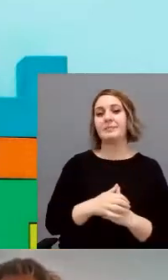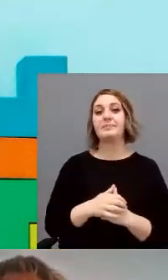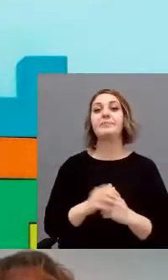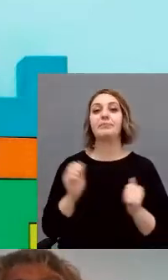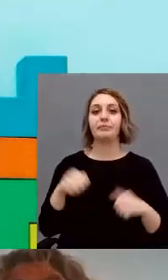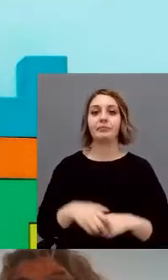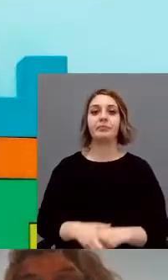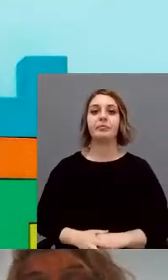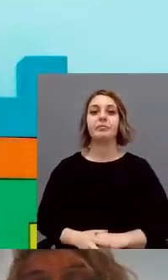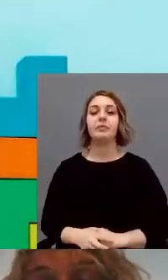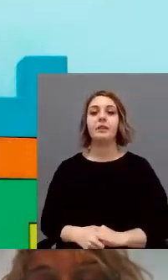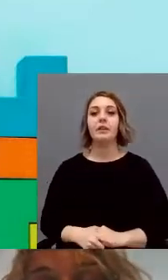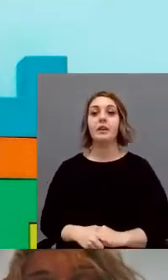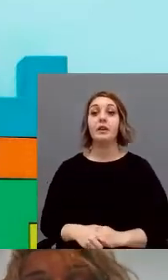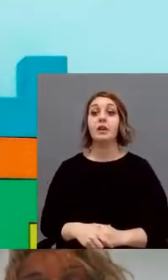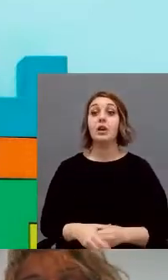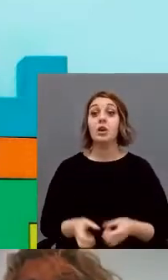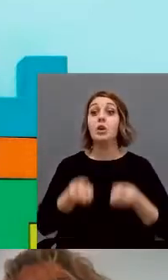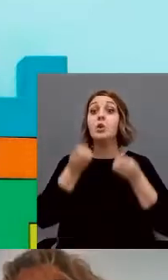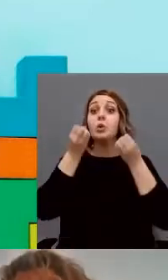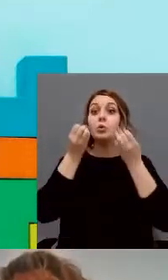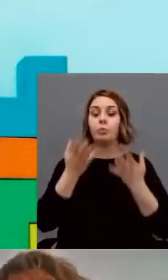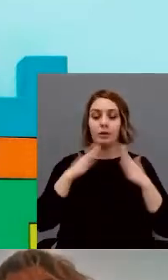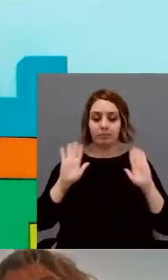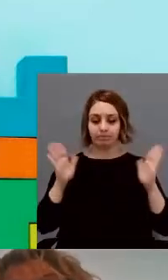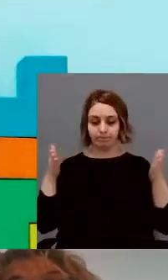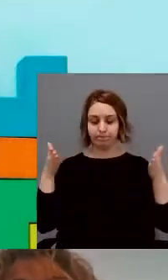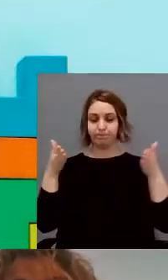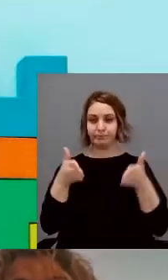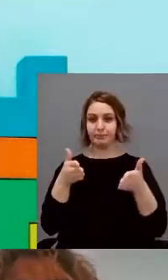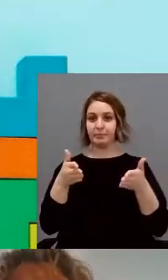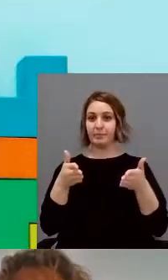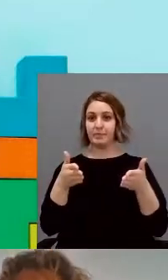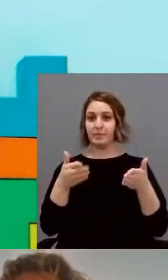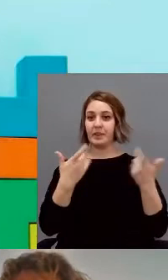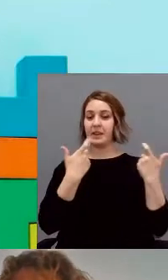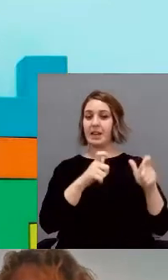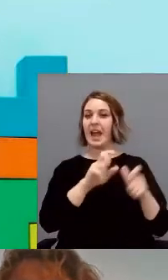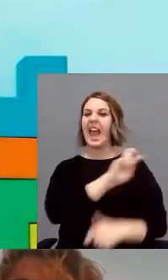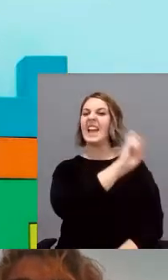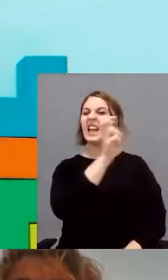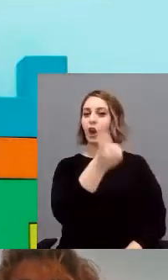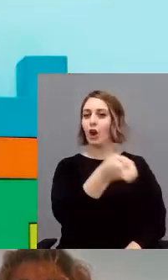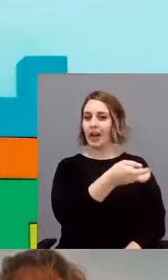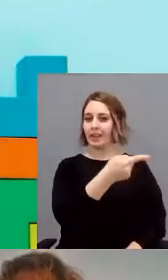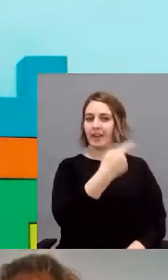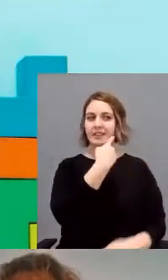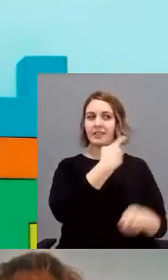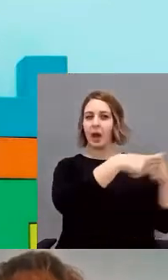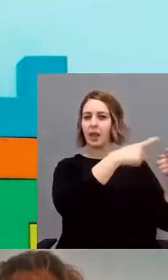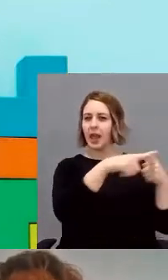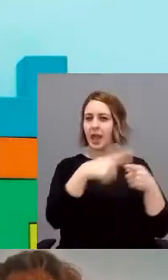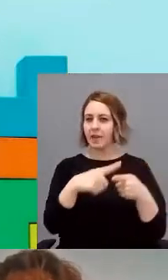Vale. Bueno, centrándonos un poquito en la parte de heterogéneo, ¿no? En la variabilidad.